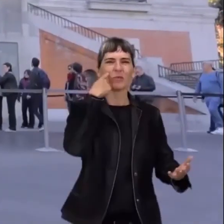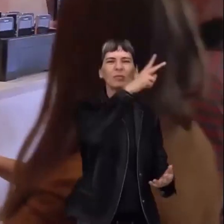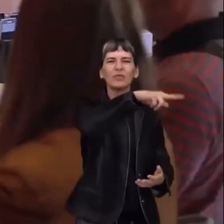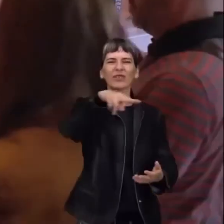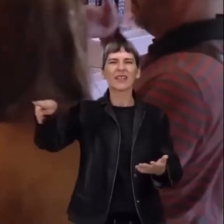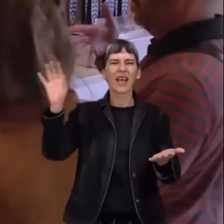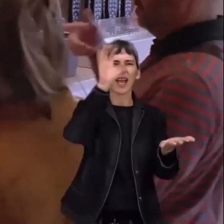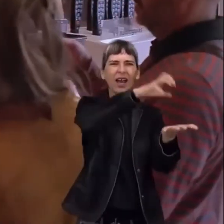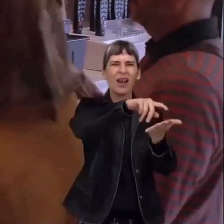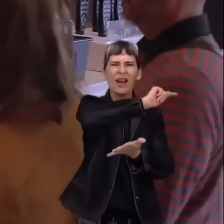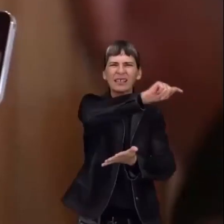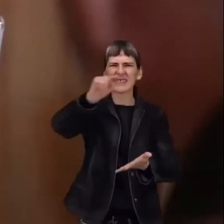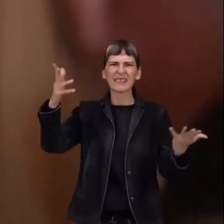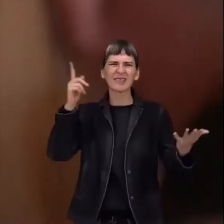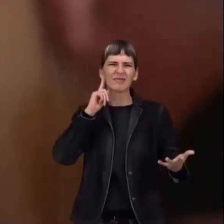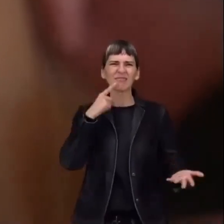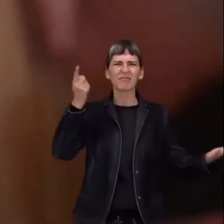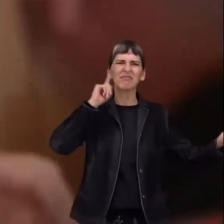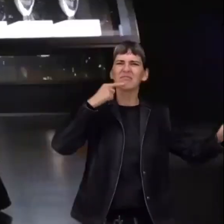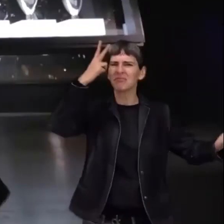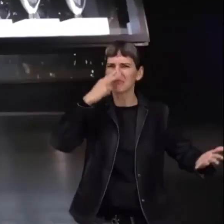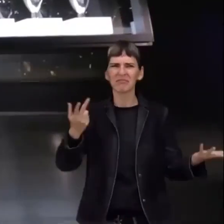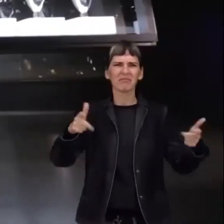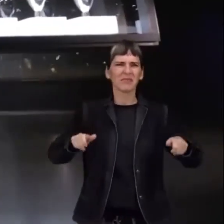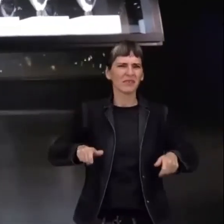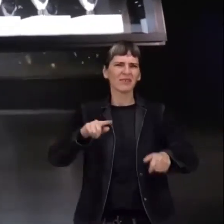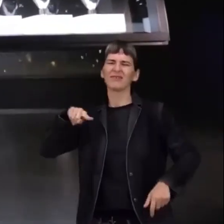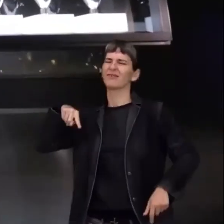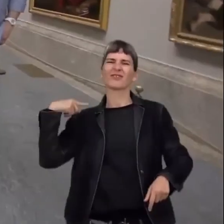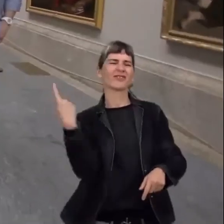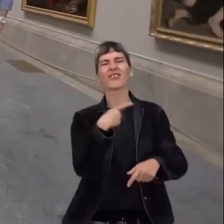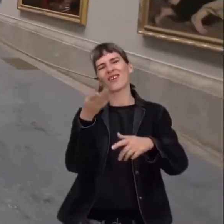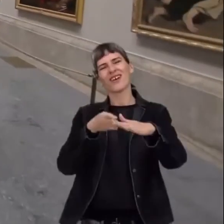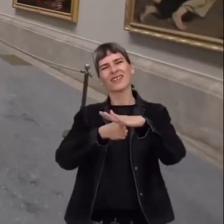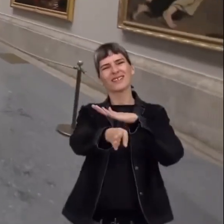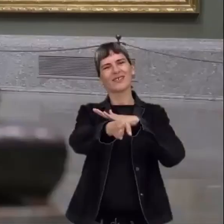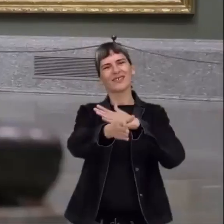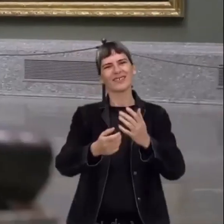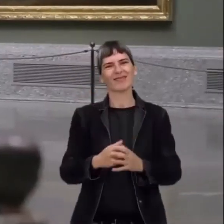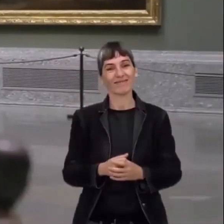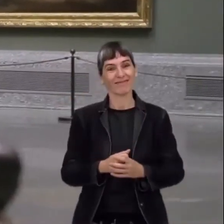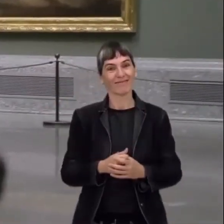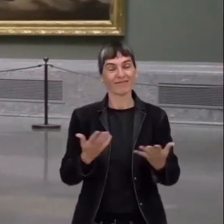contamos con numerosos museos que ponen en práctica los cinco sentidos con actividades